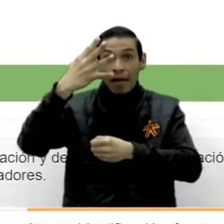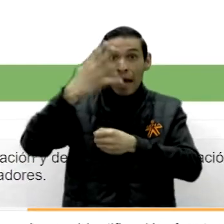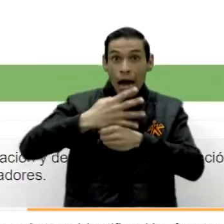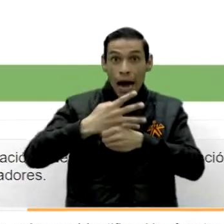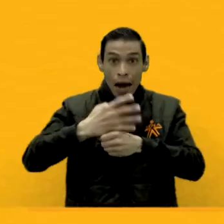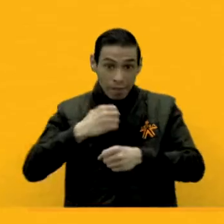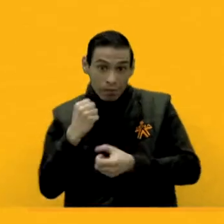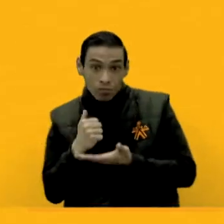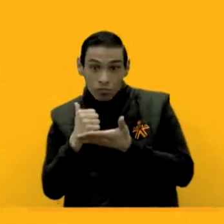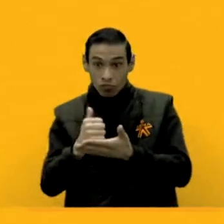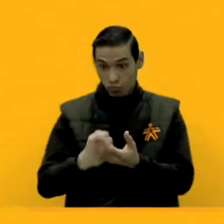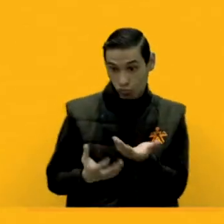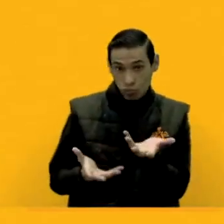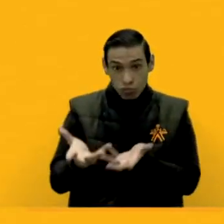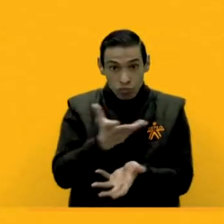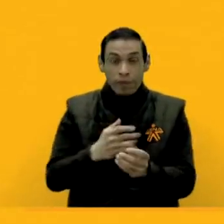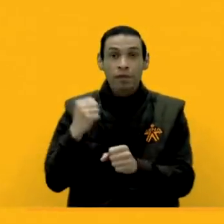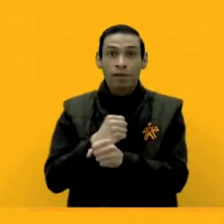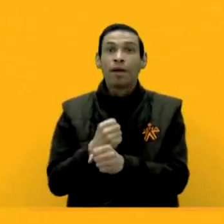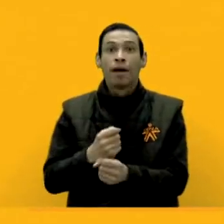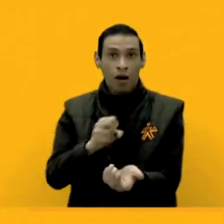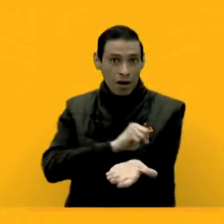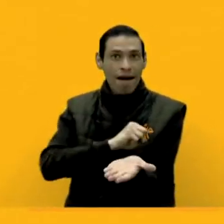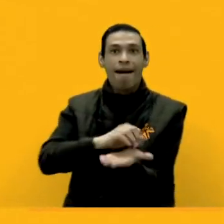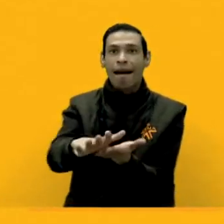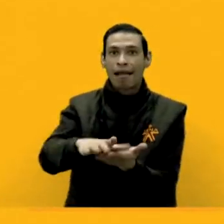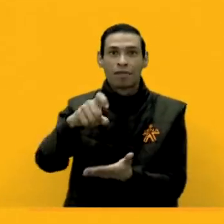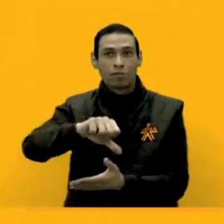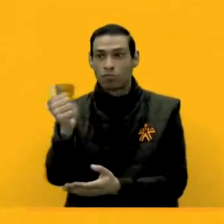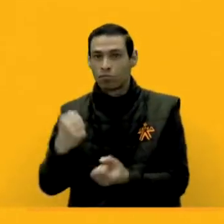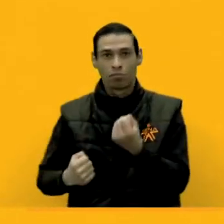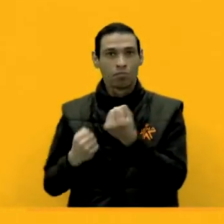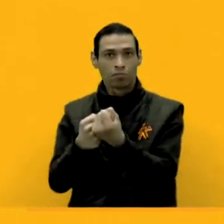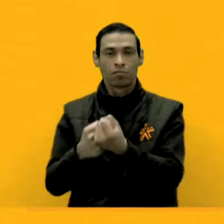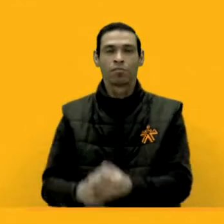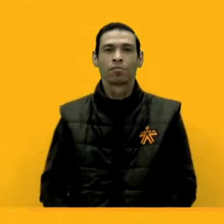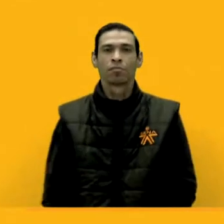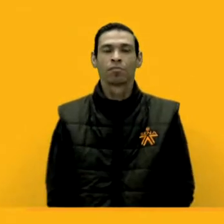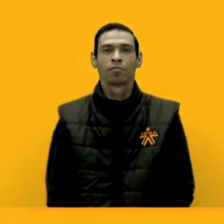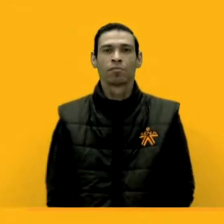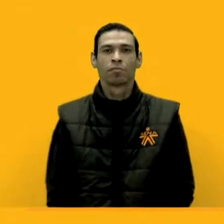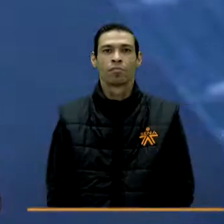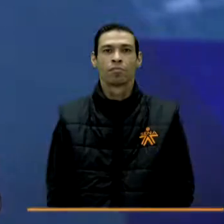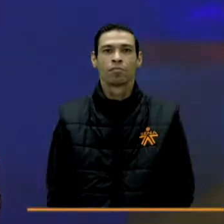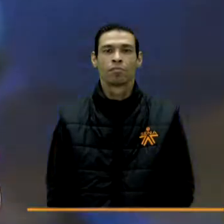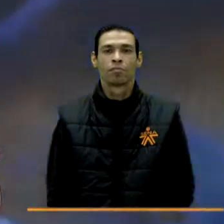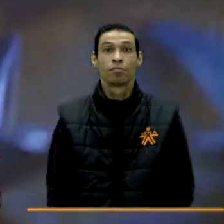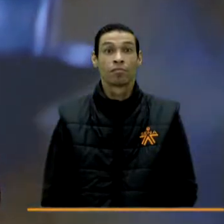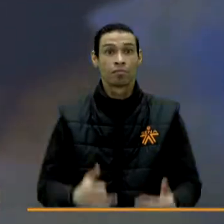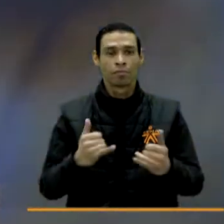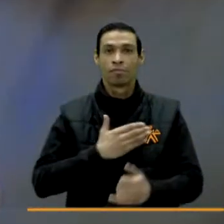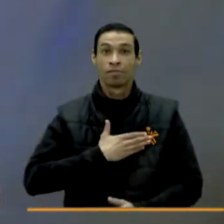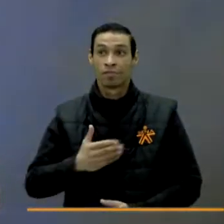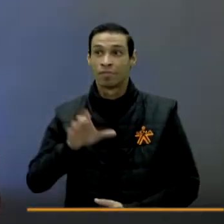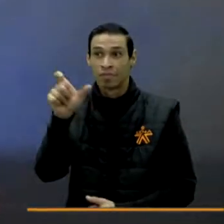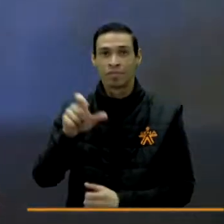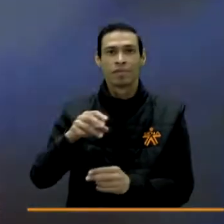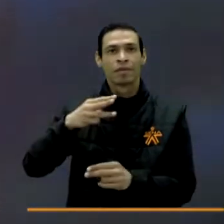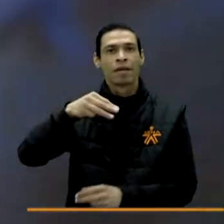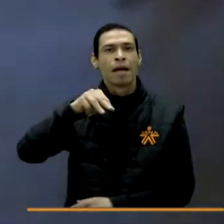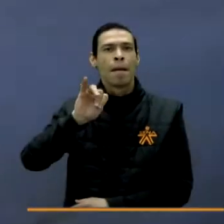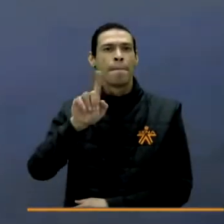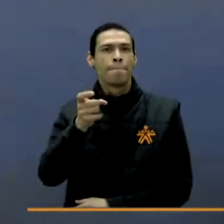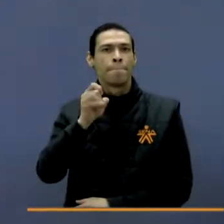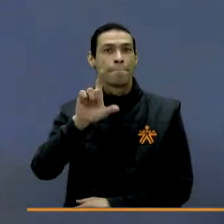intermediación laboral de nuestra Agencia Pública de Empleo del SENA son gratuitos y sin intermediarios. Damos ahora la bienvenida